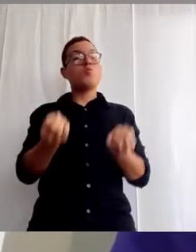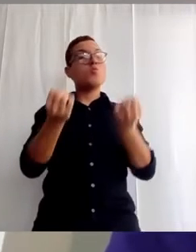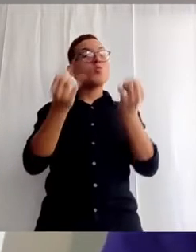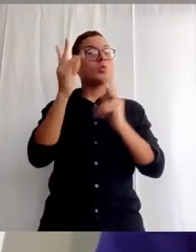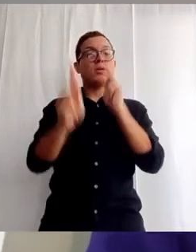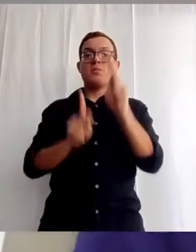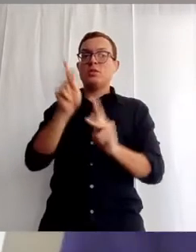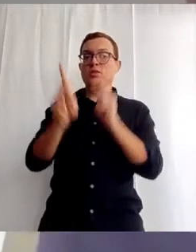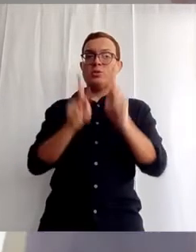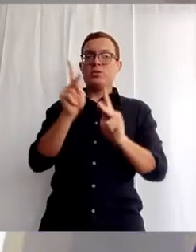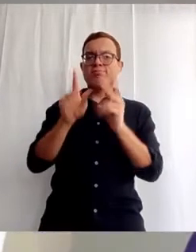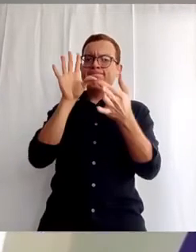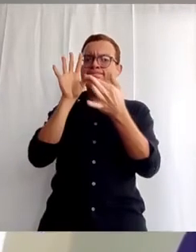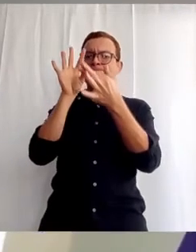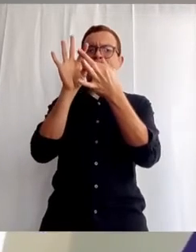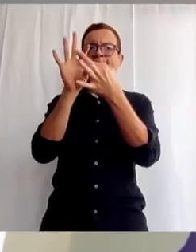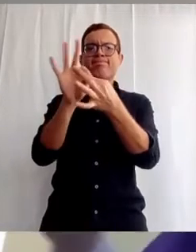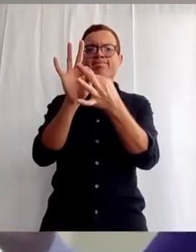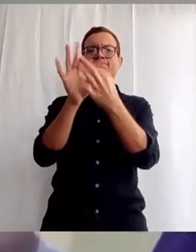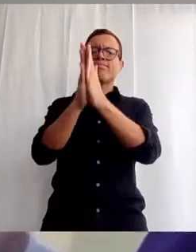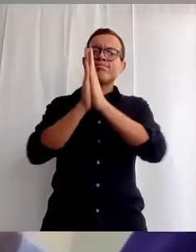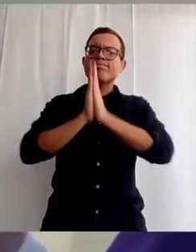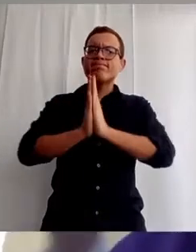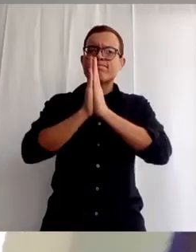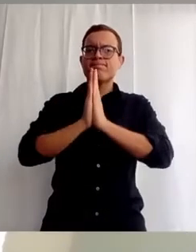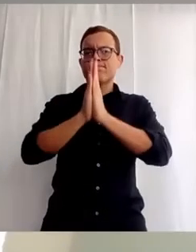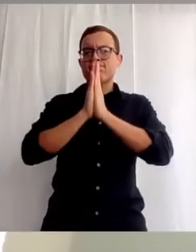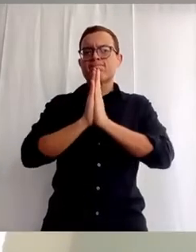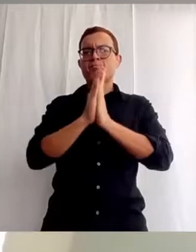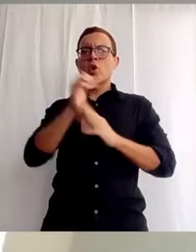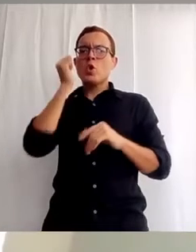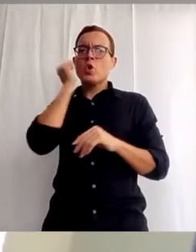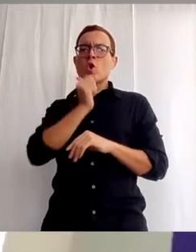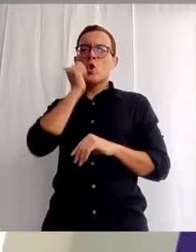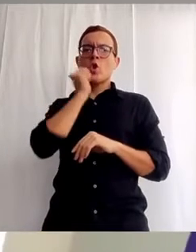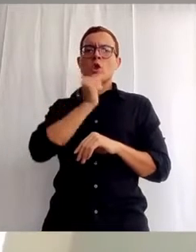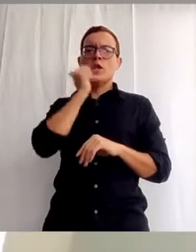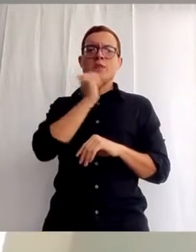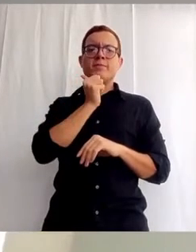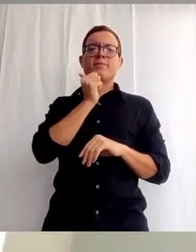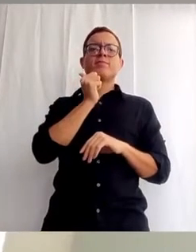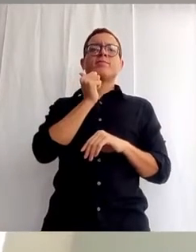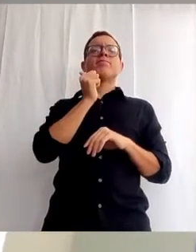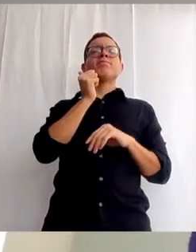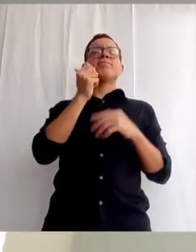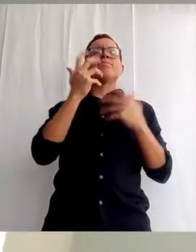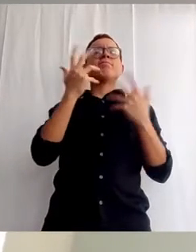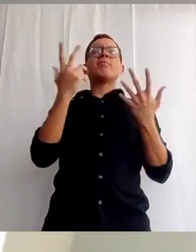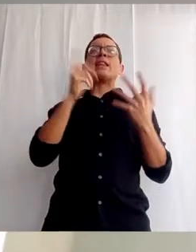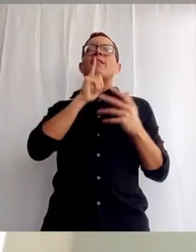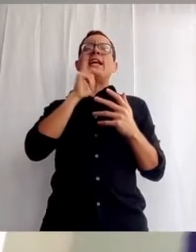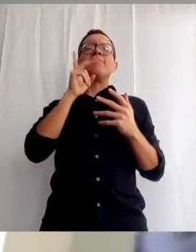son las que se unen a orar diariamente, a encontrarse a distancia con la